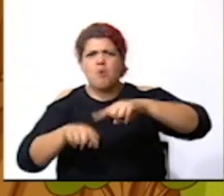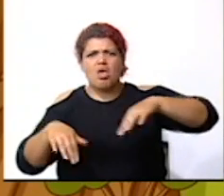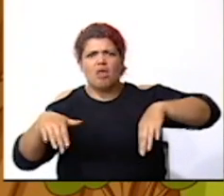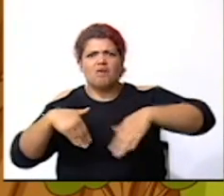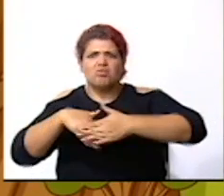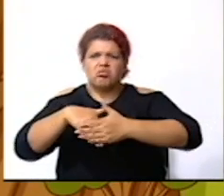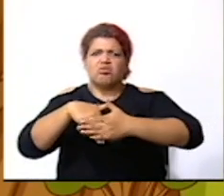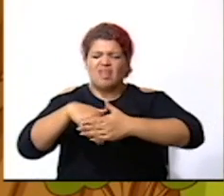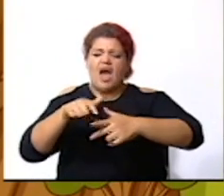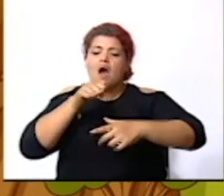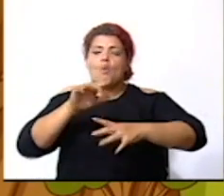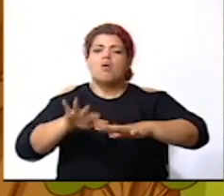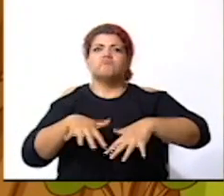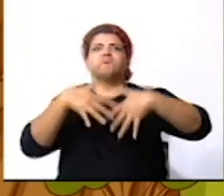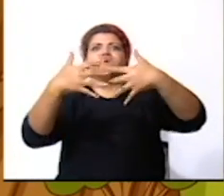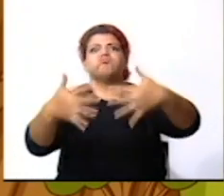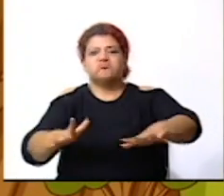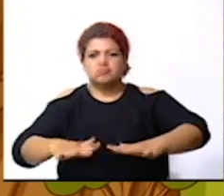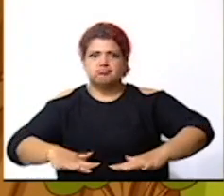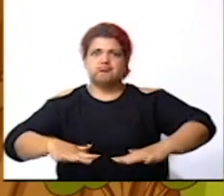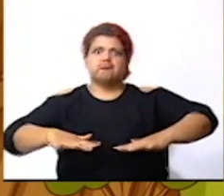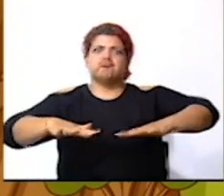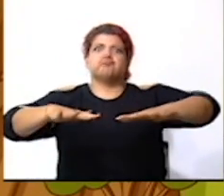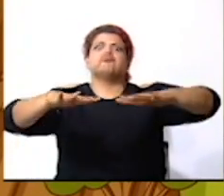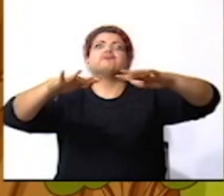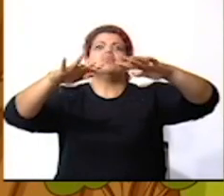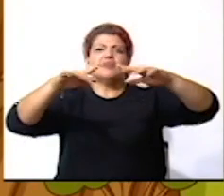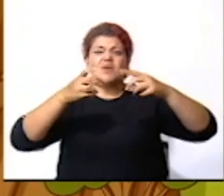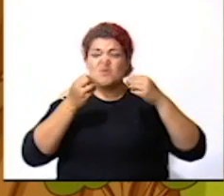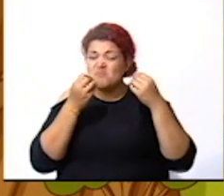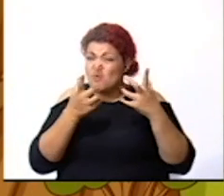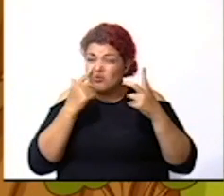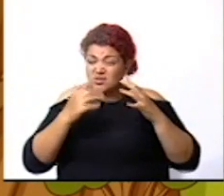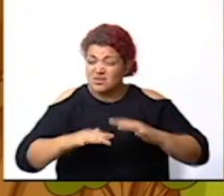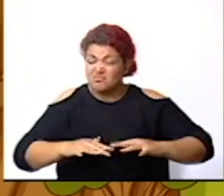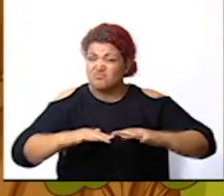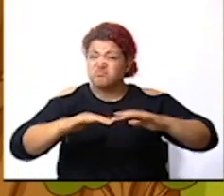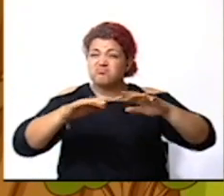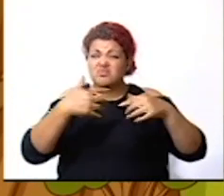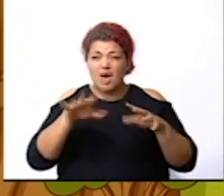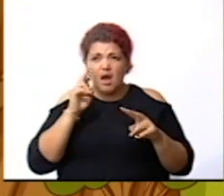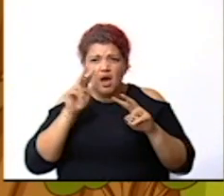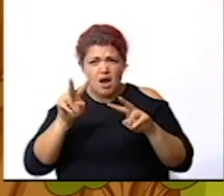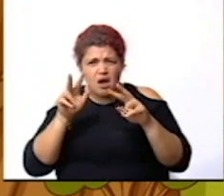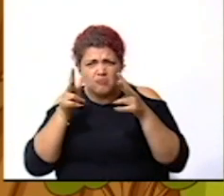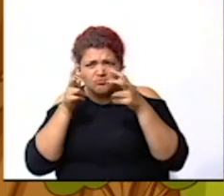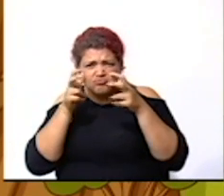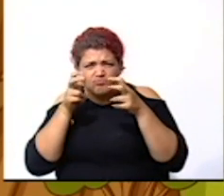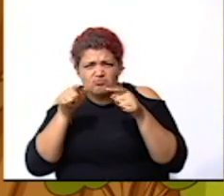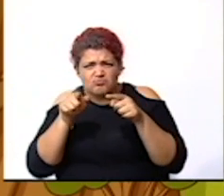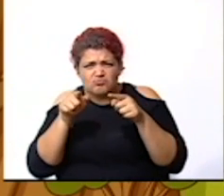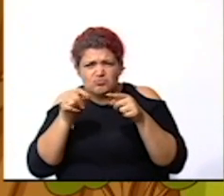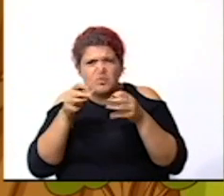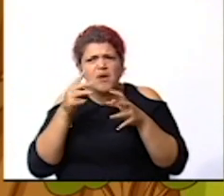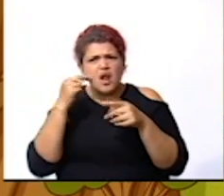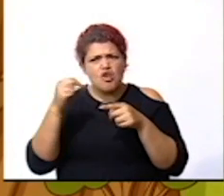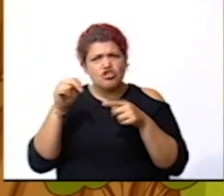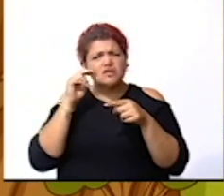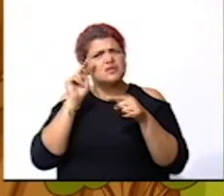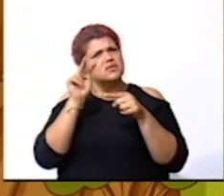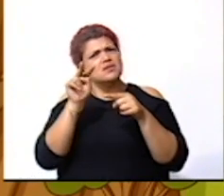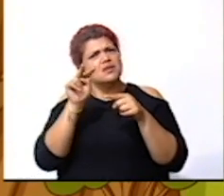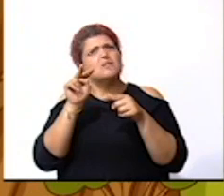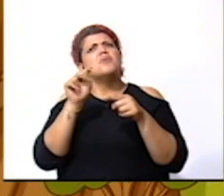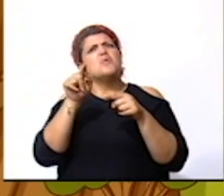desborda y muchas de las inundaciones en que nosotros hemos escuchado últimamente en las noticias